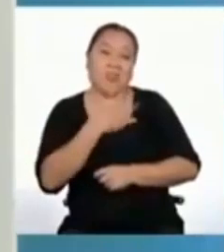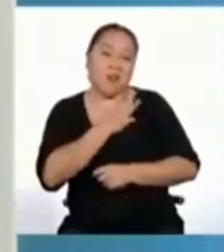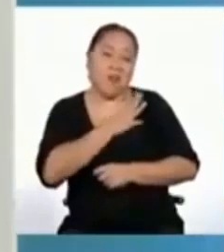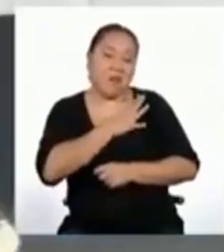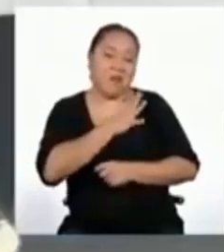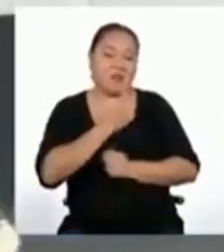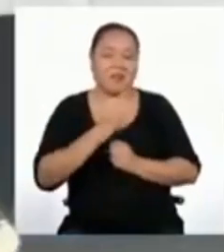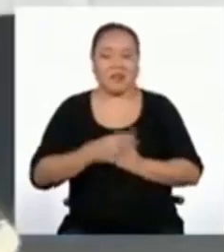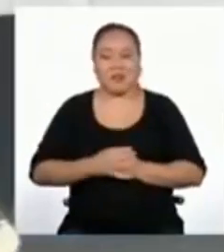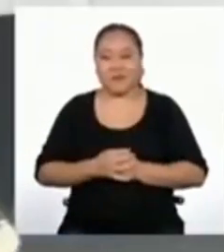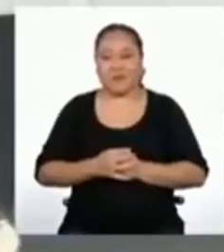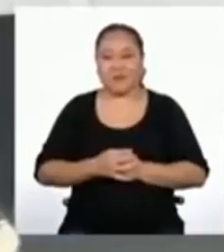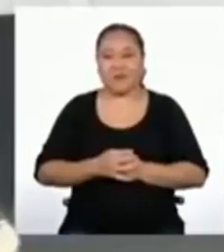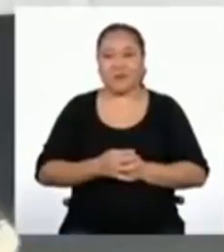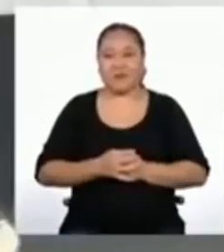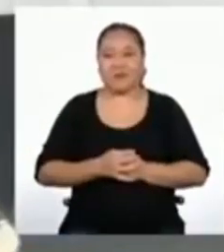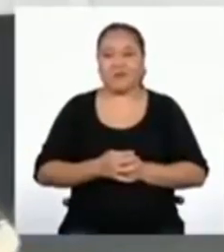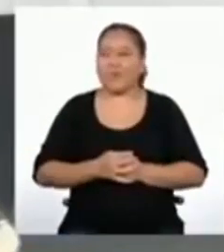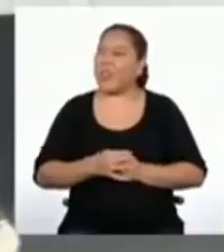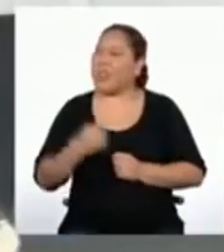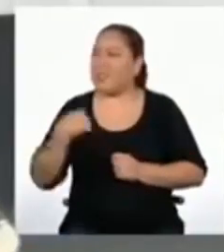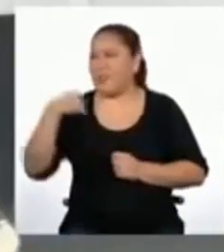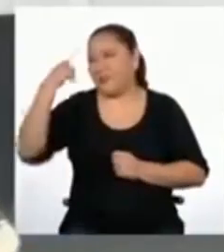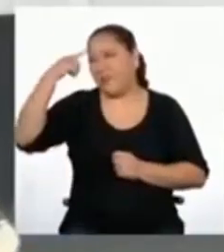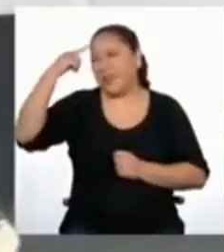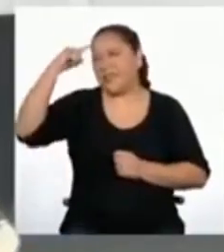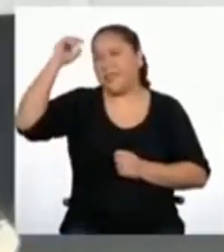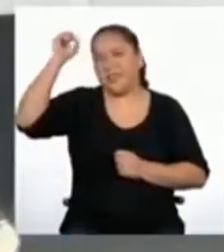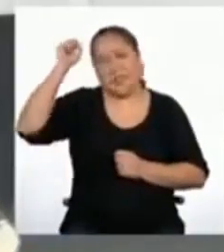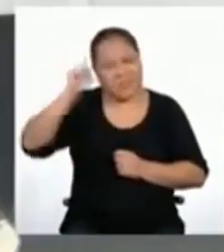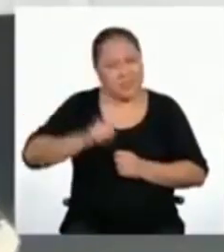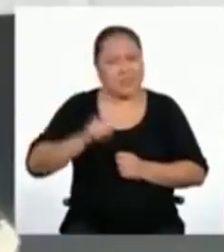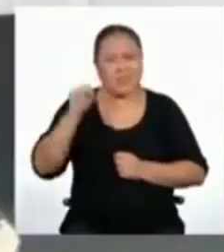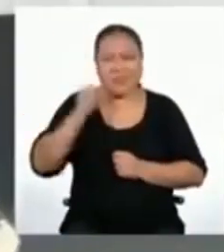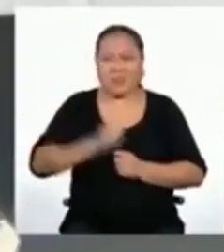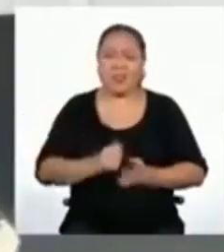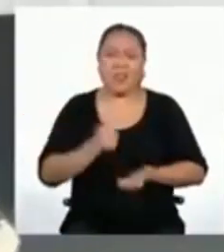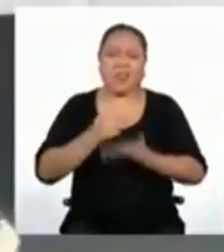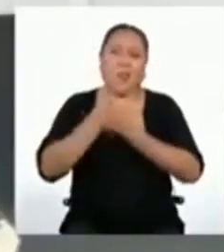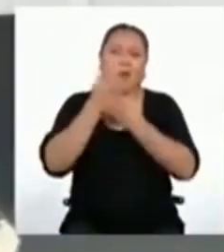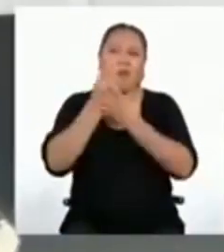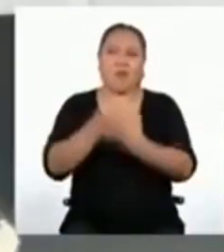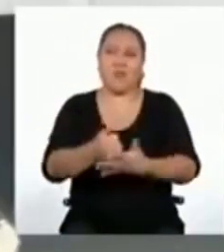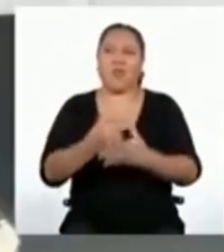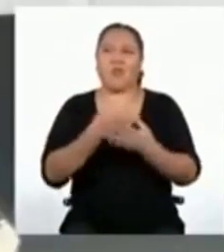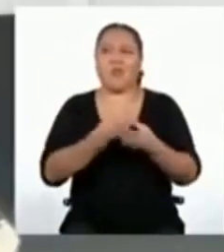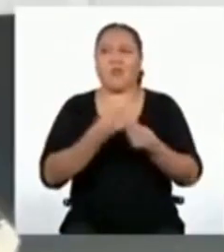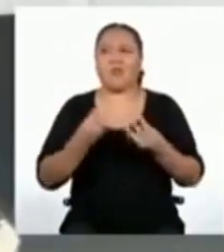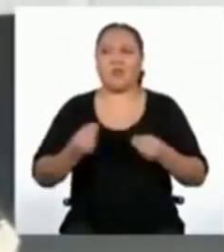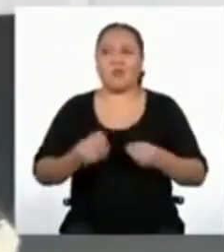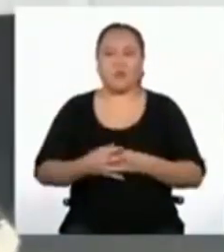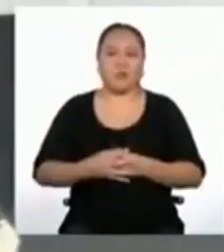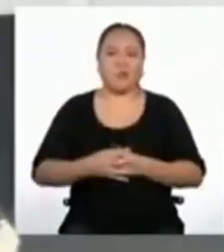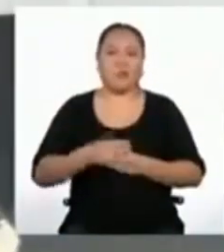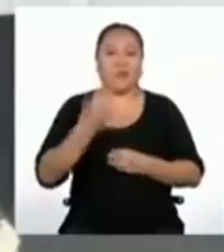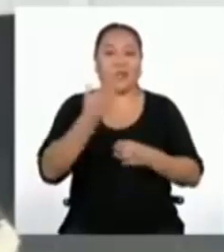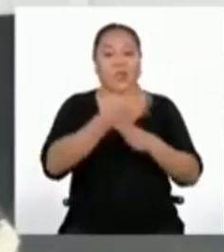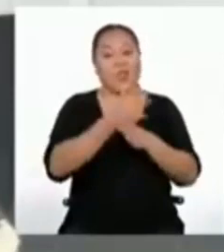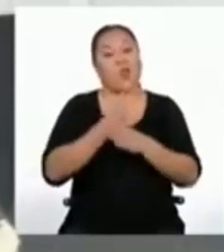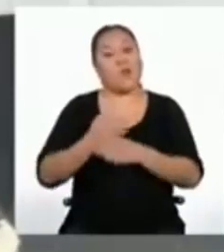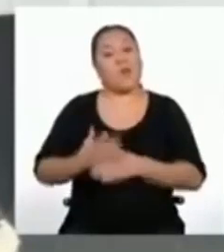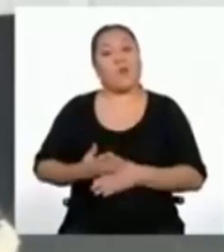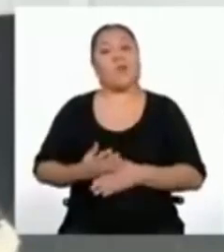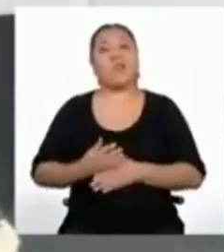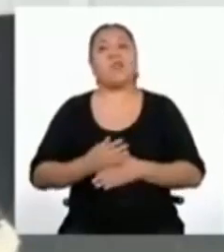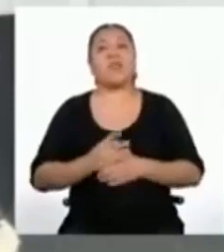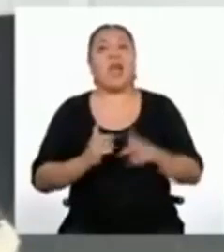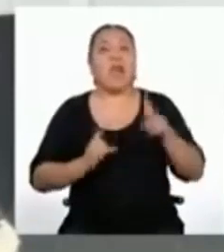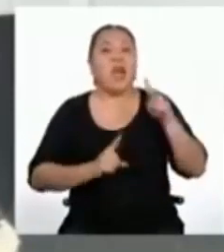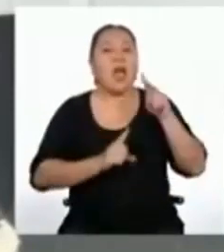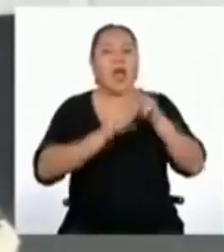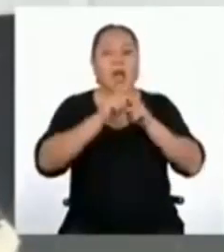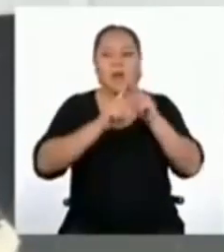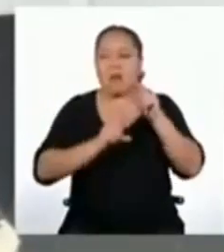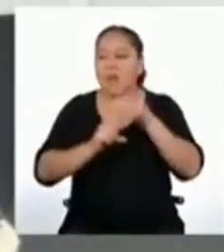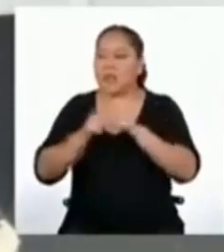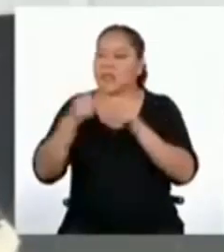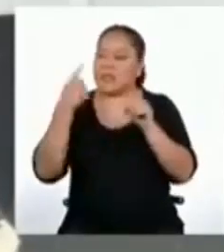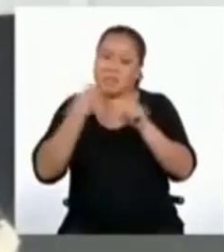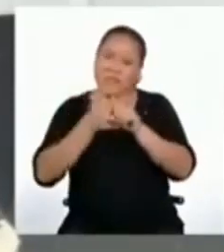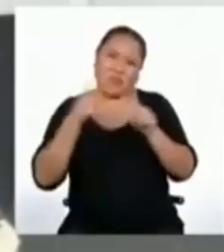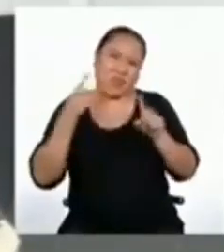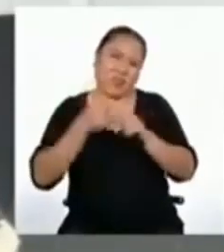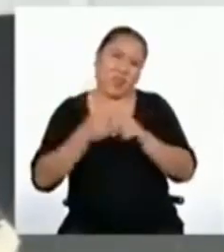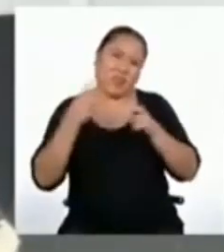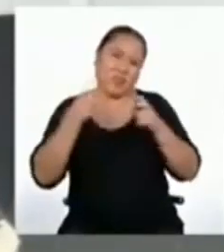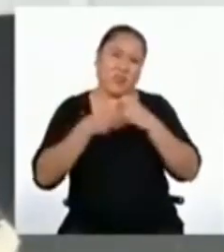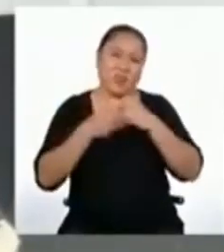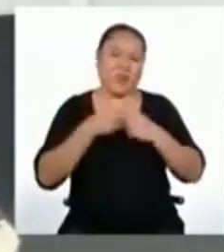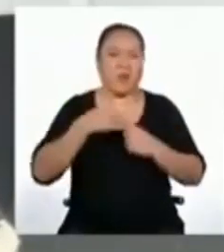secundaria. Yo creo que de todas maneras va a ser muy útil. En la convivencia surgen una serie de conflictos